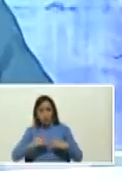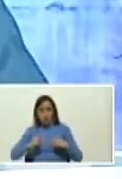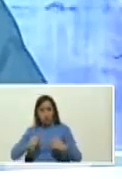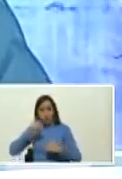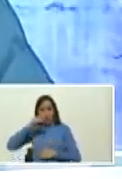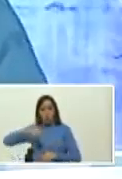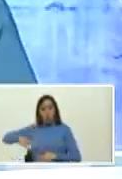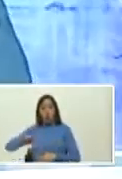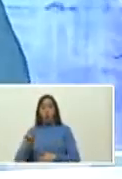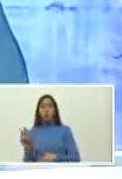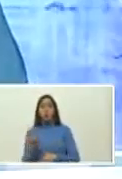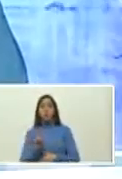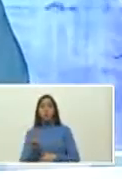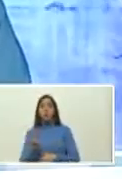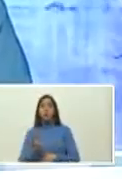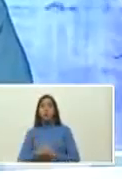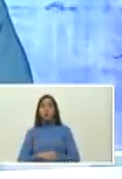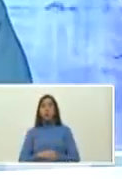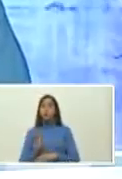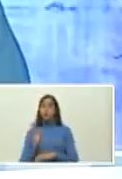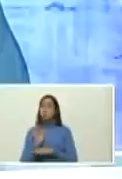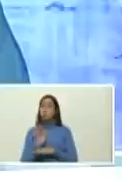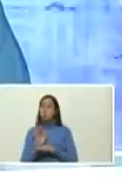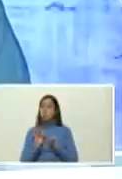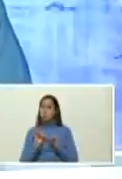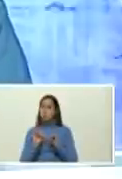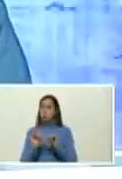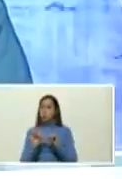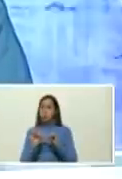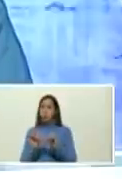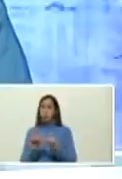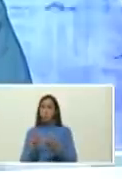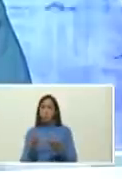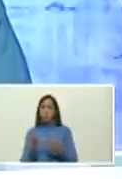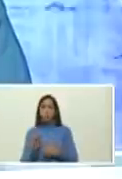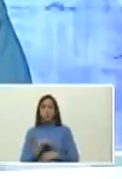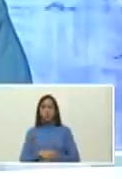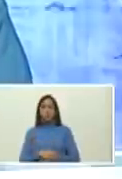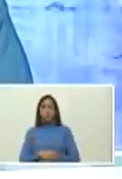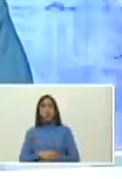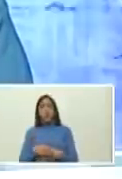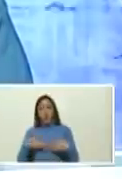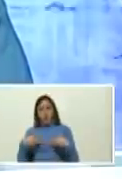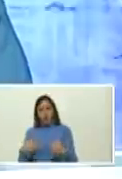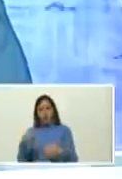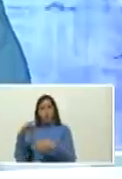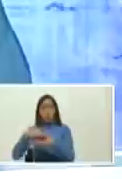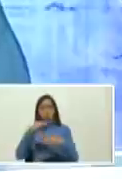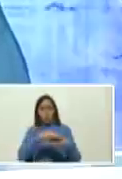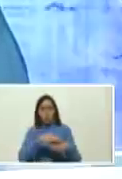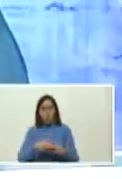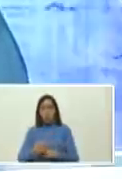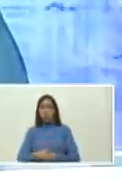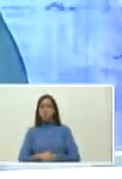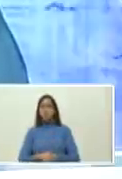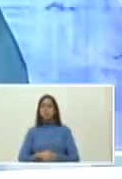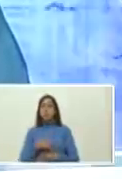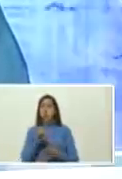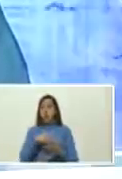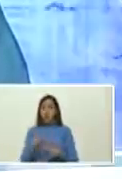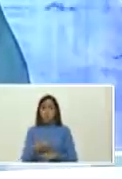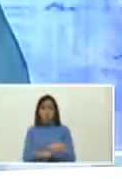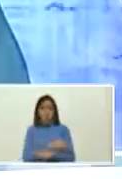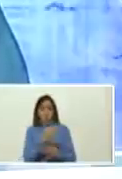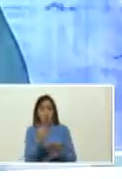pueblo de Venezuela cuidándolo permanentemente invirtiendo en salud estaba leyendo el libro